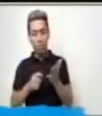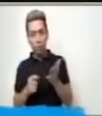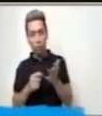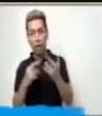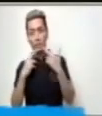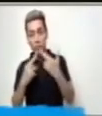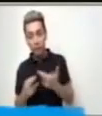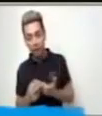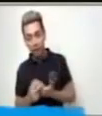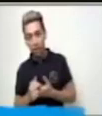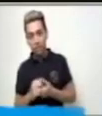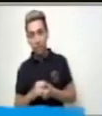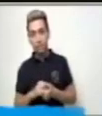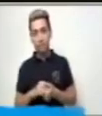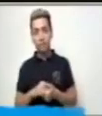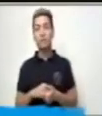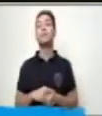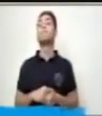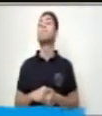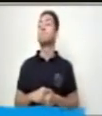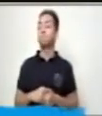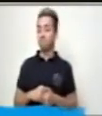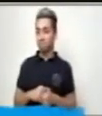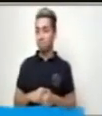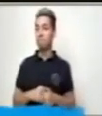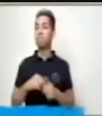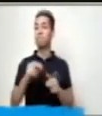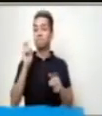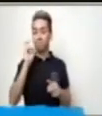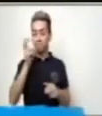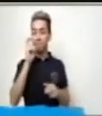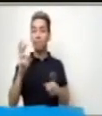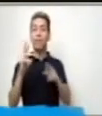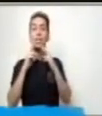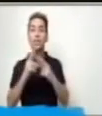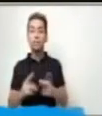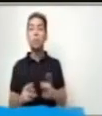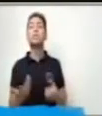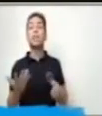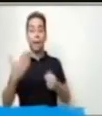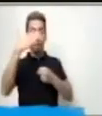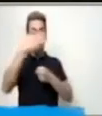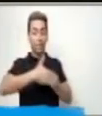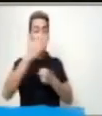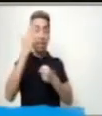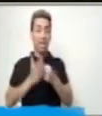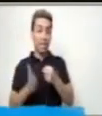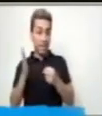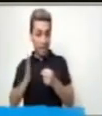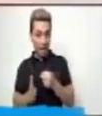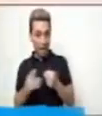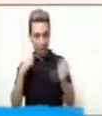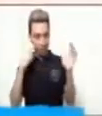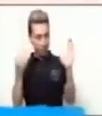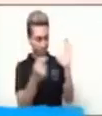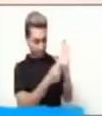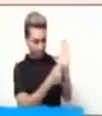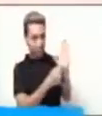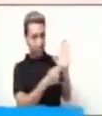Muy bien. La respuesta es la piña. Observemos.